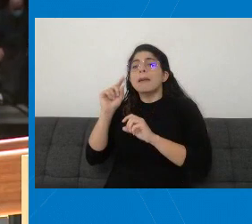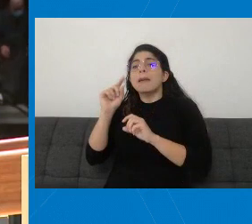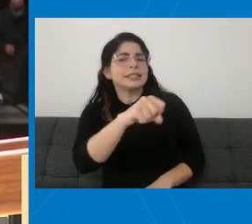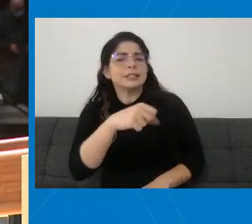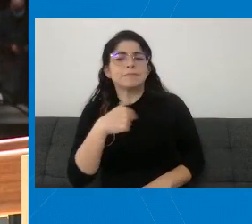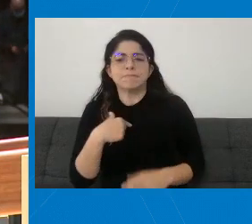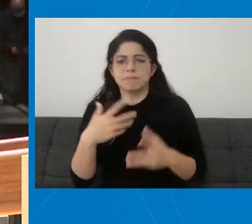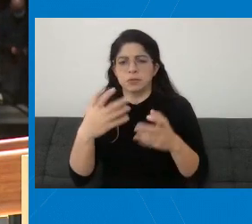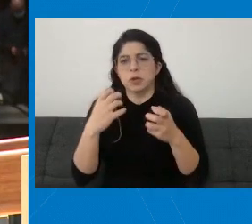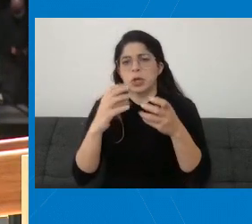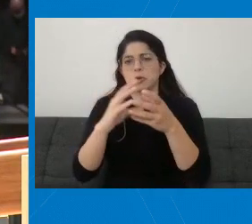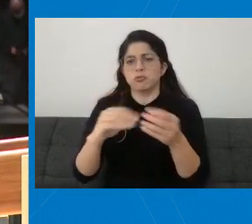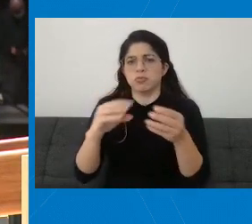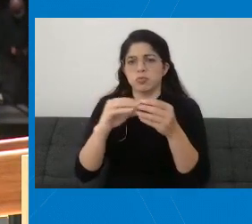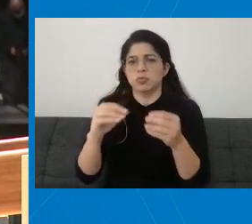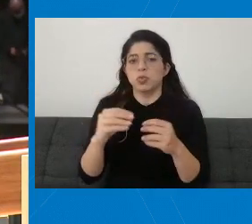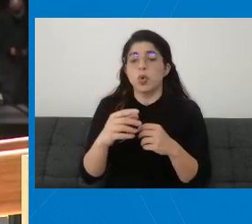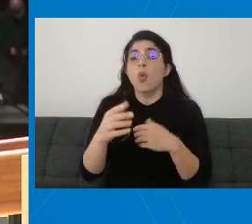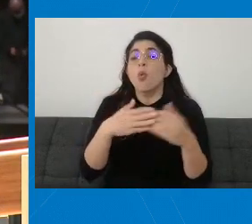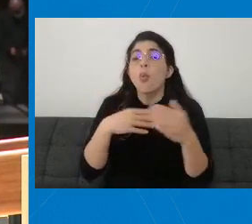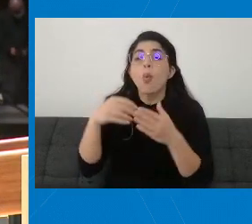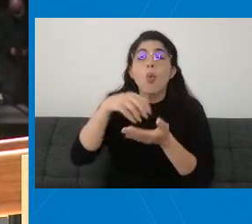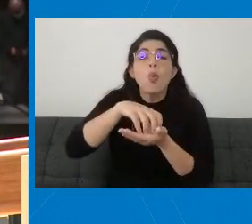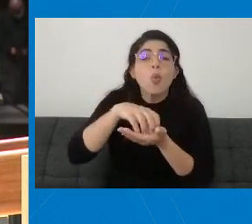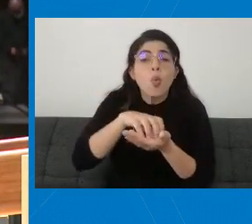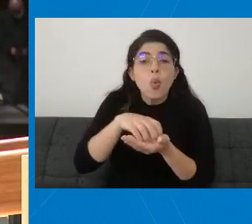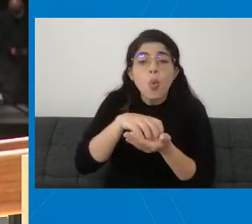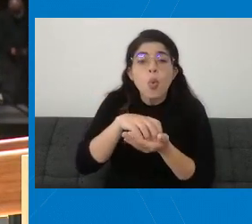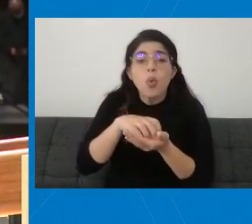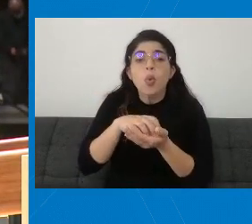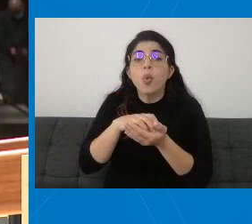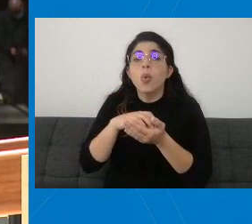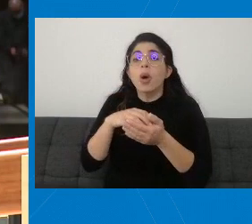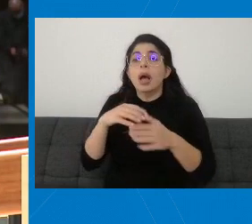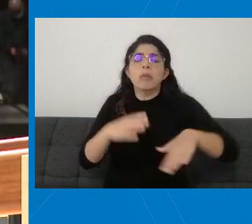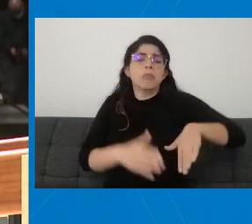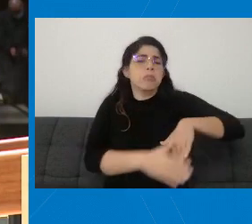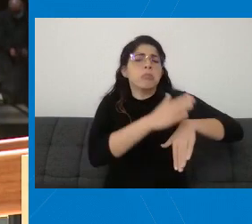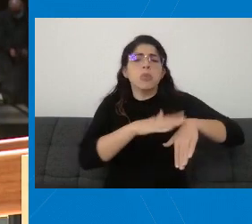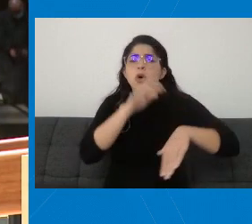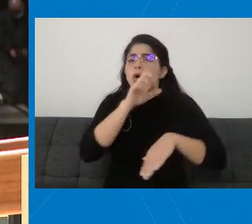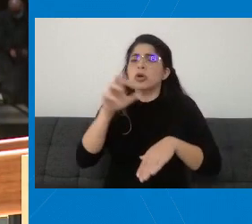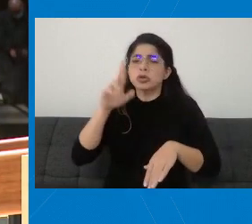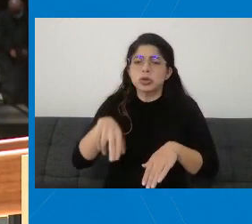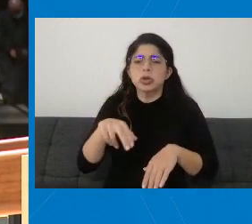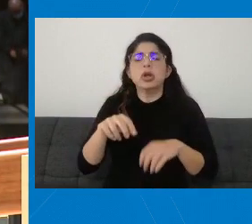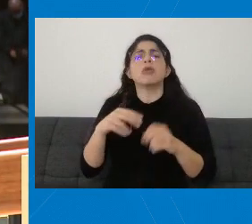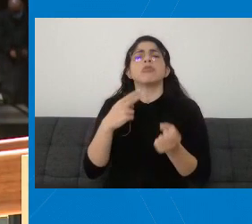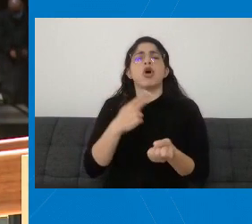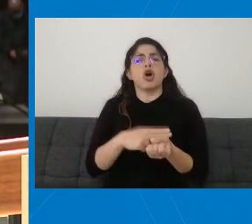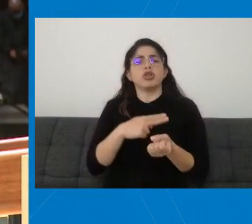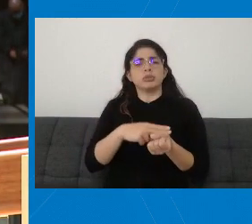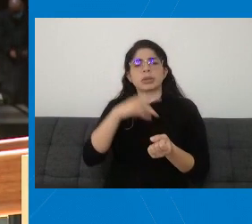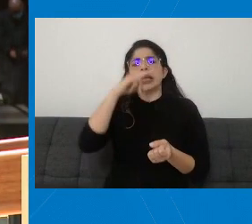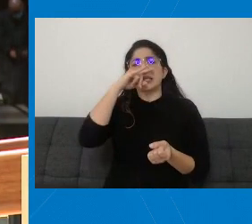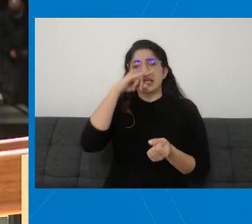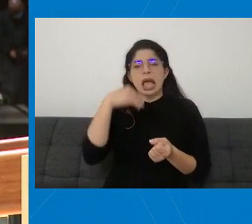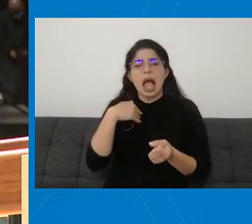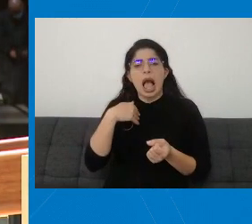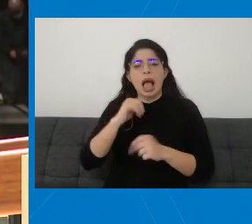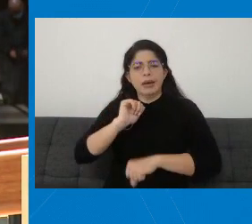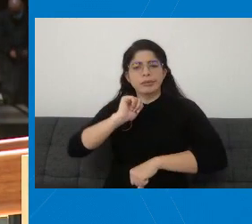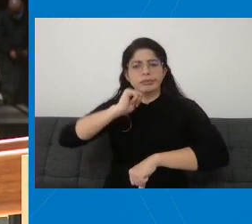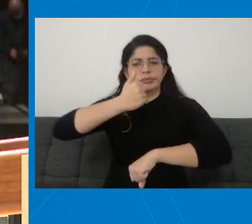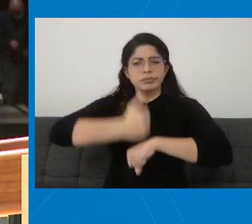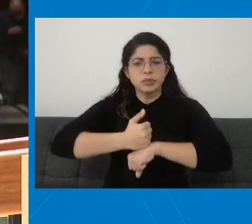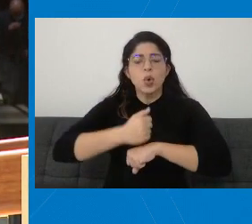compartirles que para dudas que vengan de cualquier parte del país, el Hospital Nacional de Niños ha habilitado